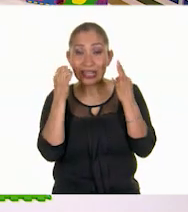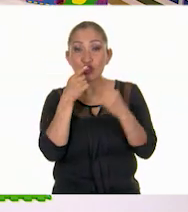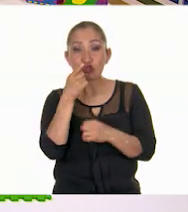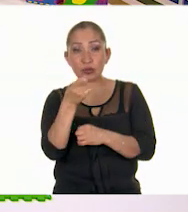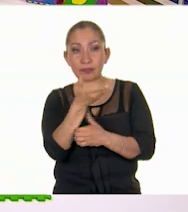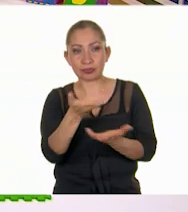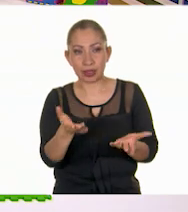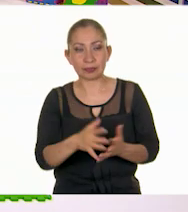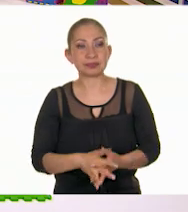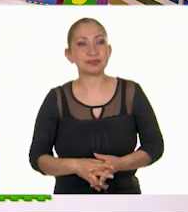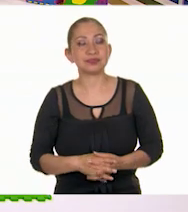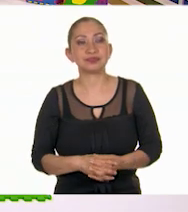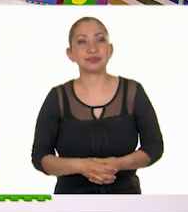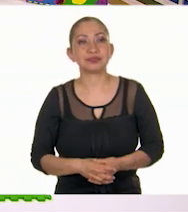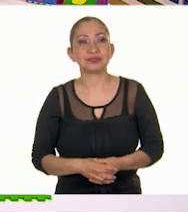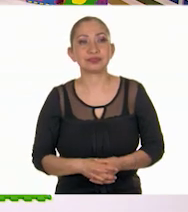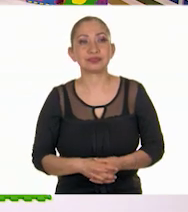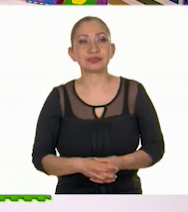niñas. Ayuda a tirar el dado.